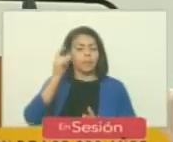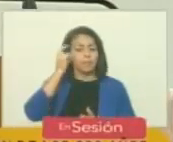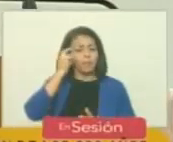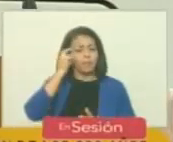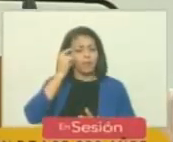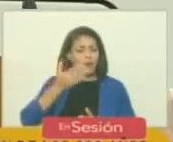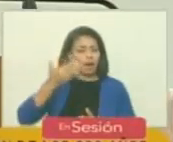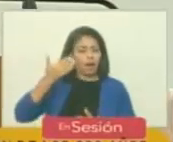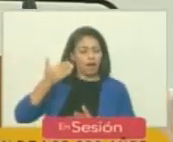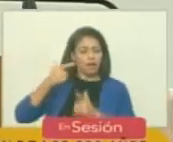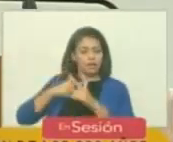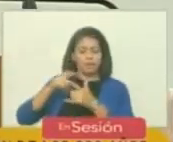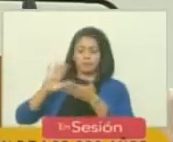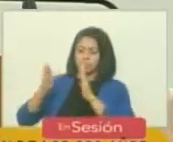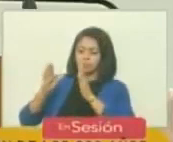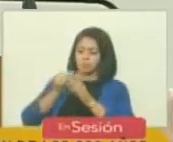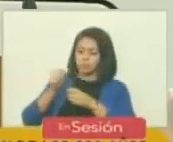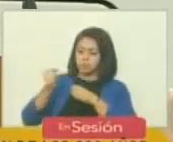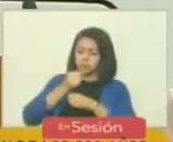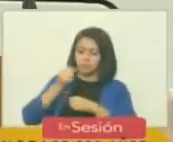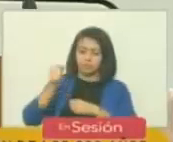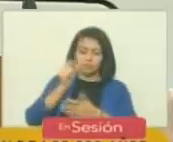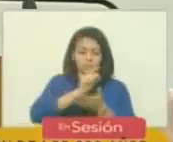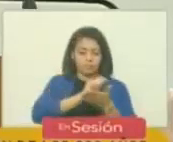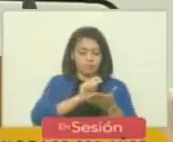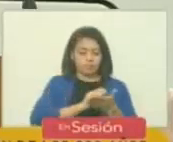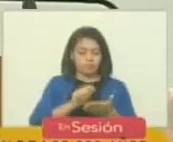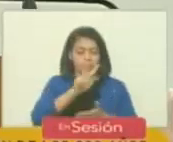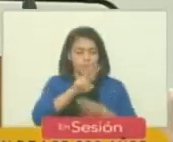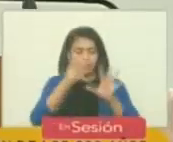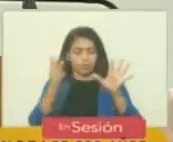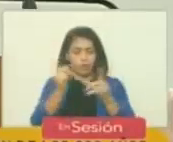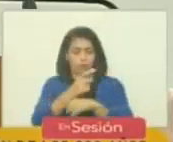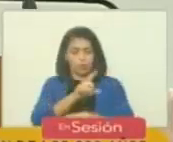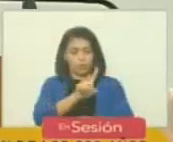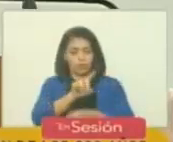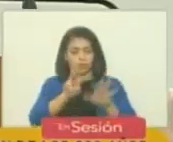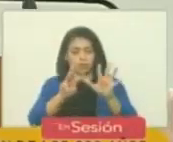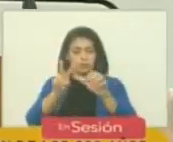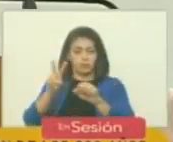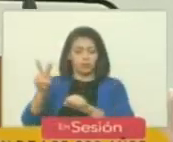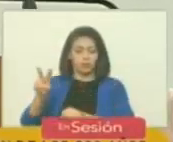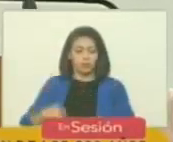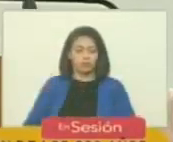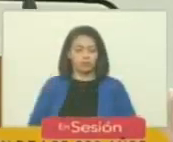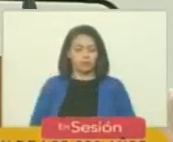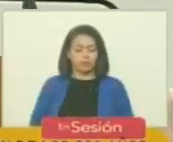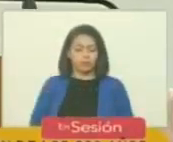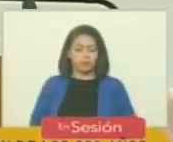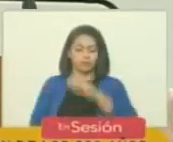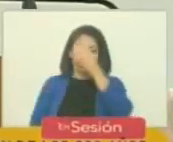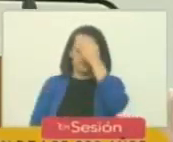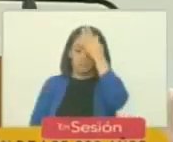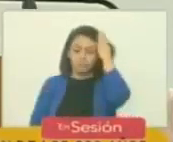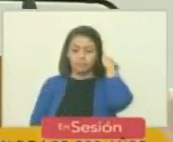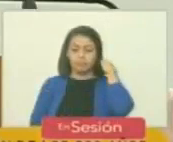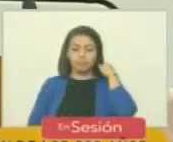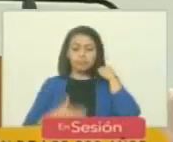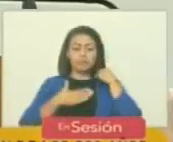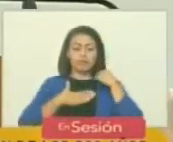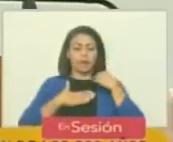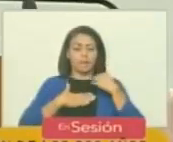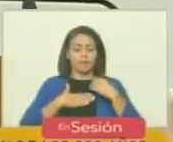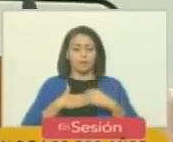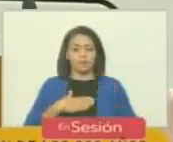después de la entrevista escribió 29 de agosto de 1822 para mí habría